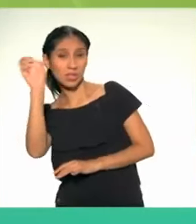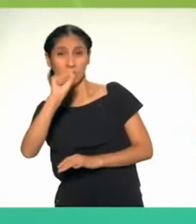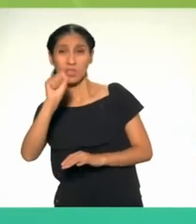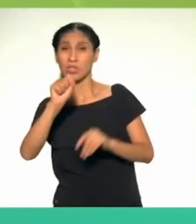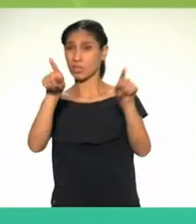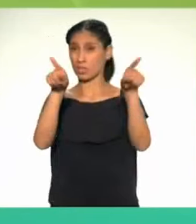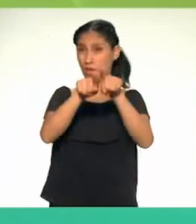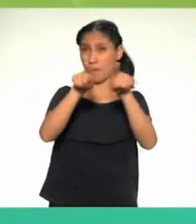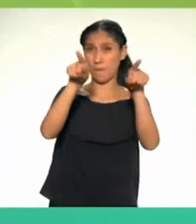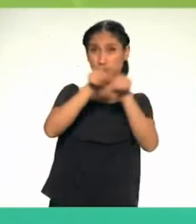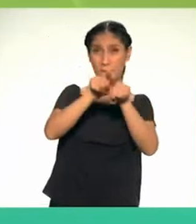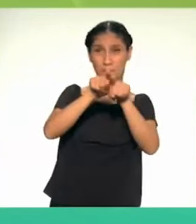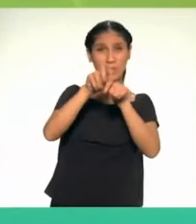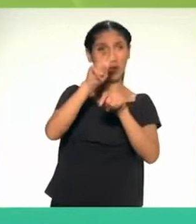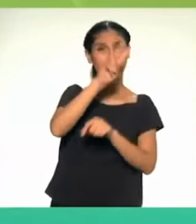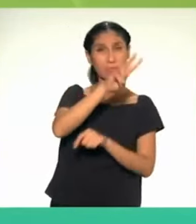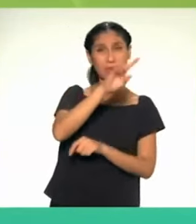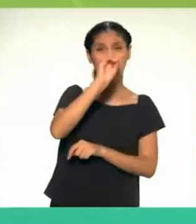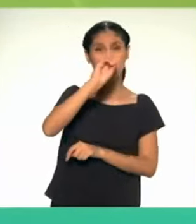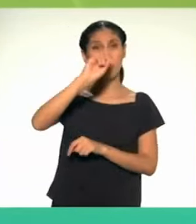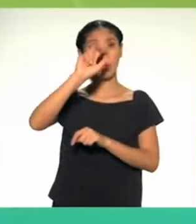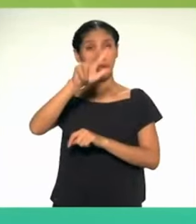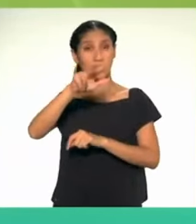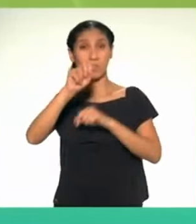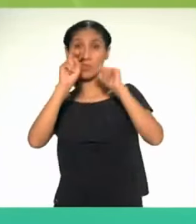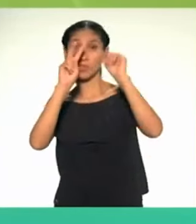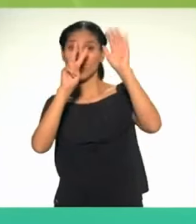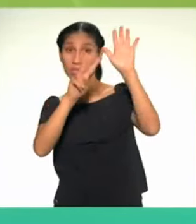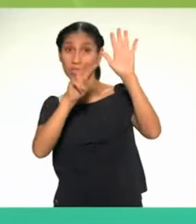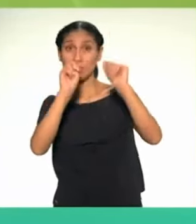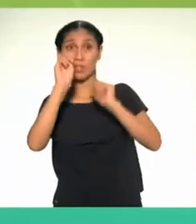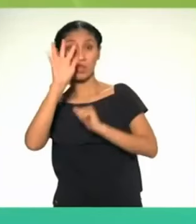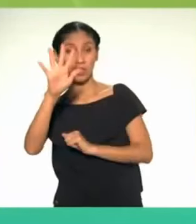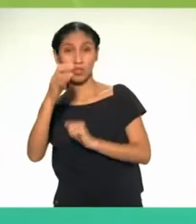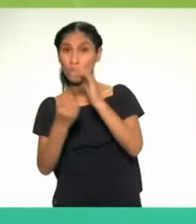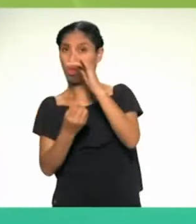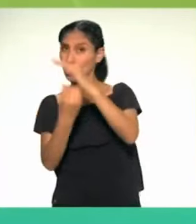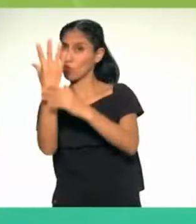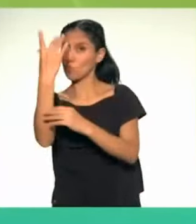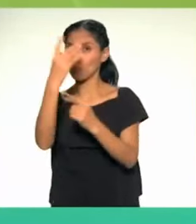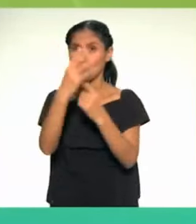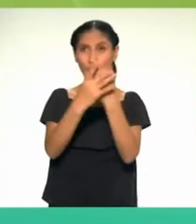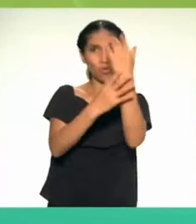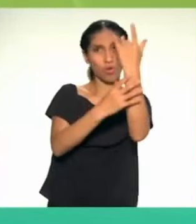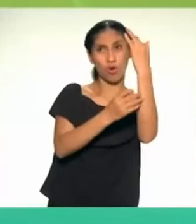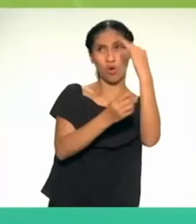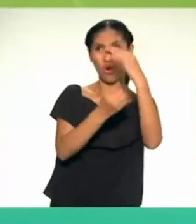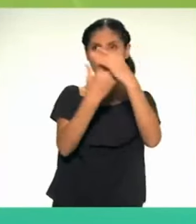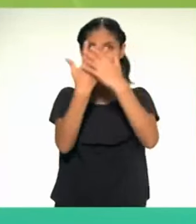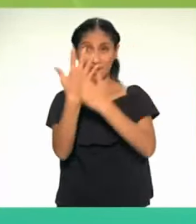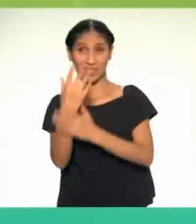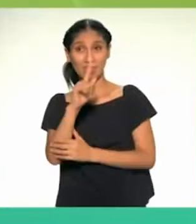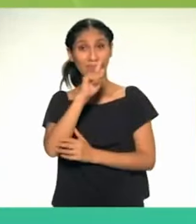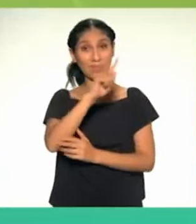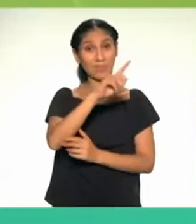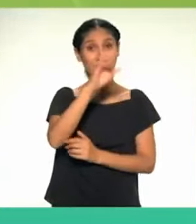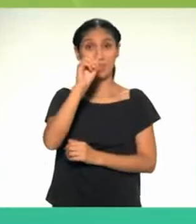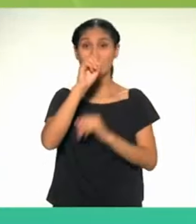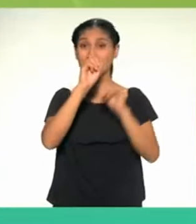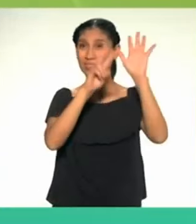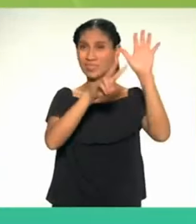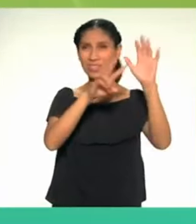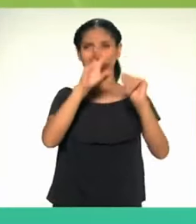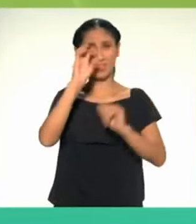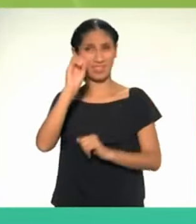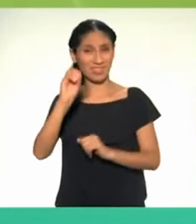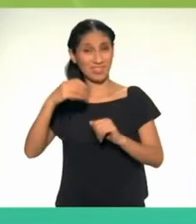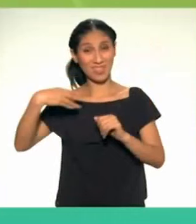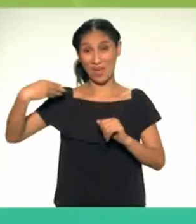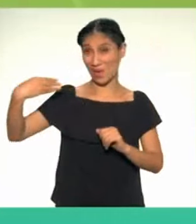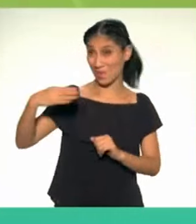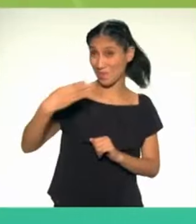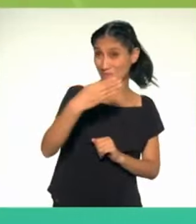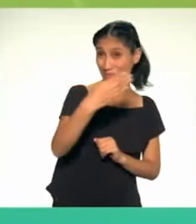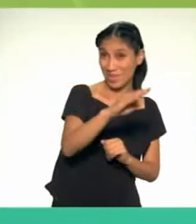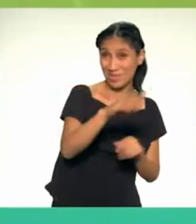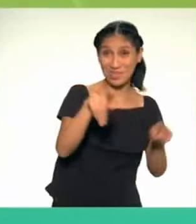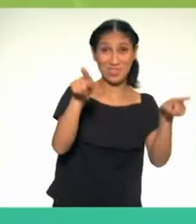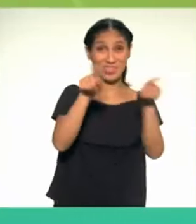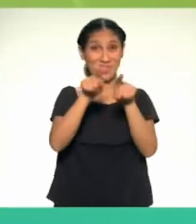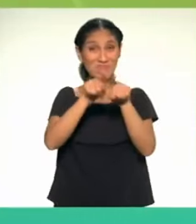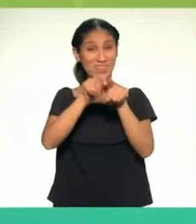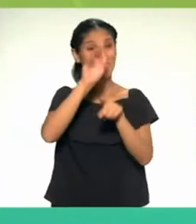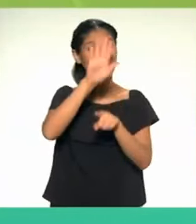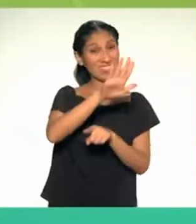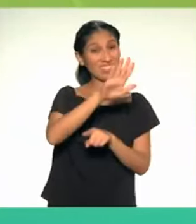1.070 peces marinos, 523 mamíferos. De igual modo, poseemos 84 de las